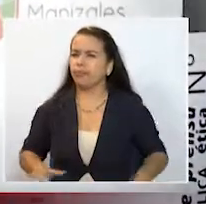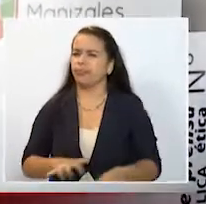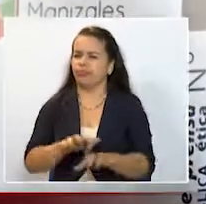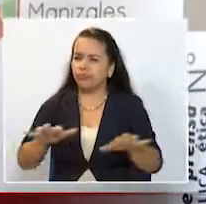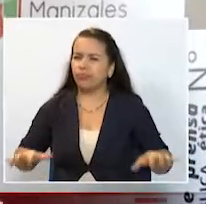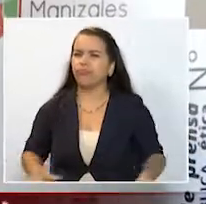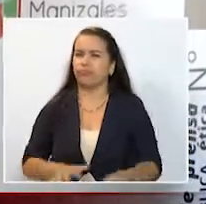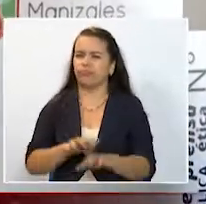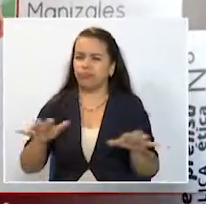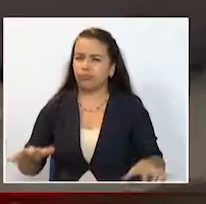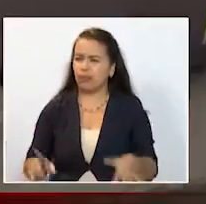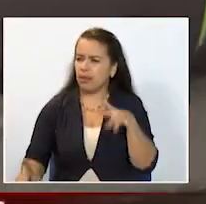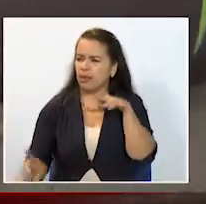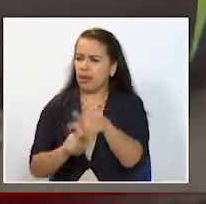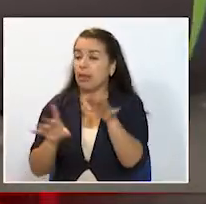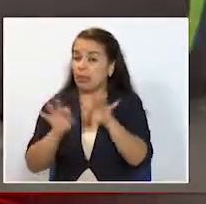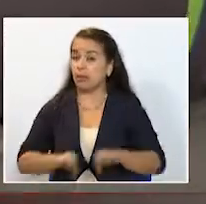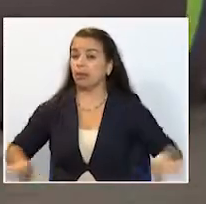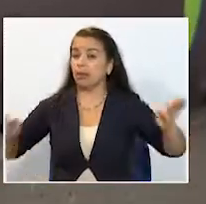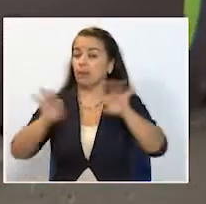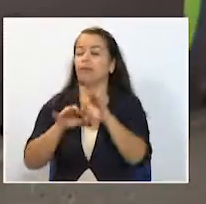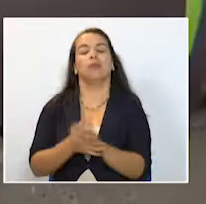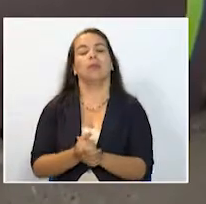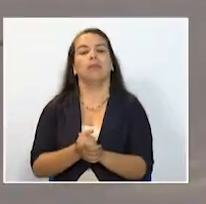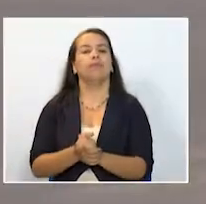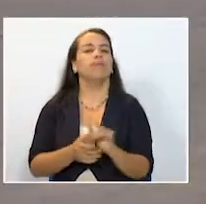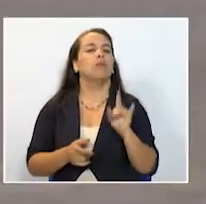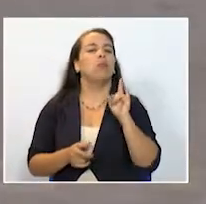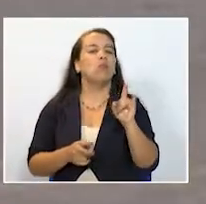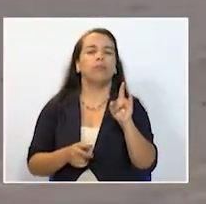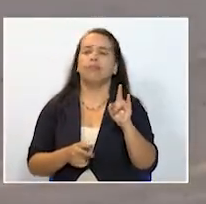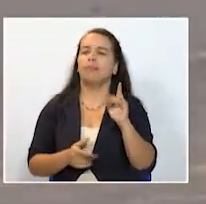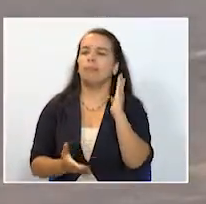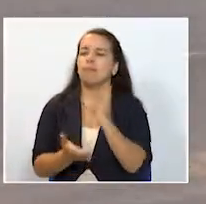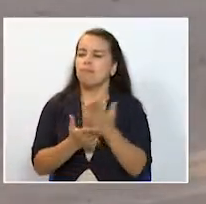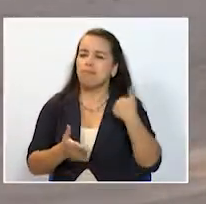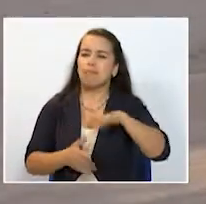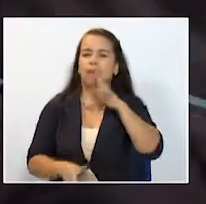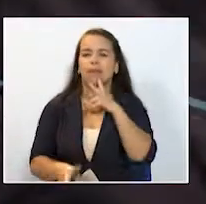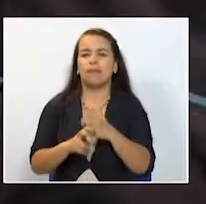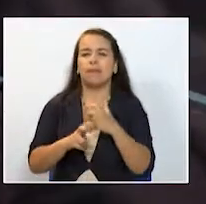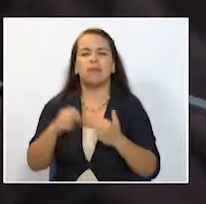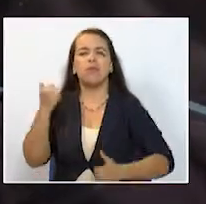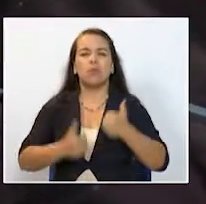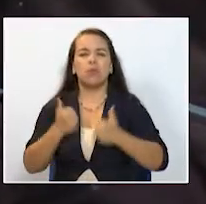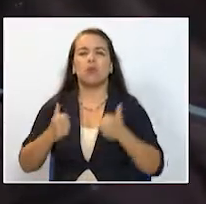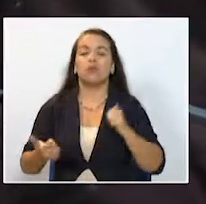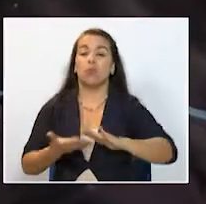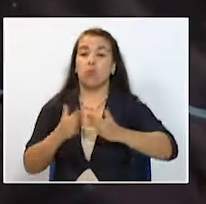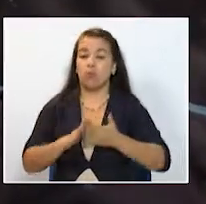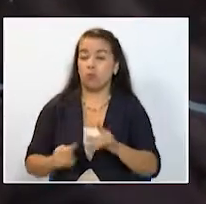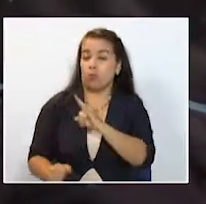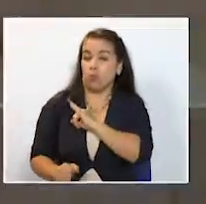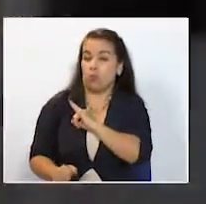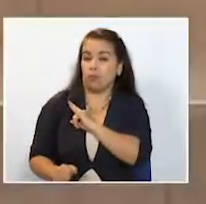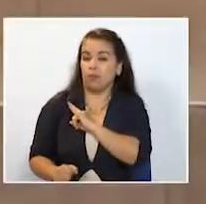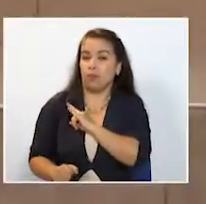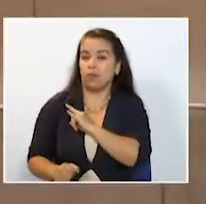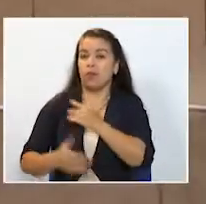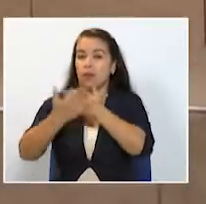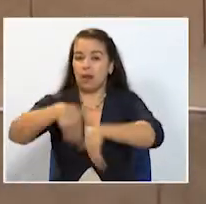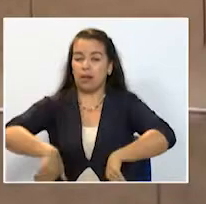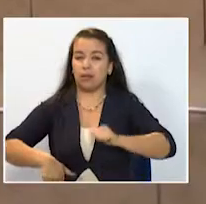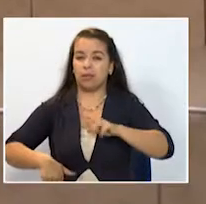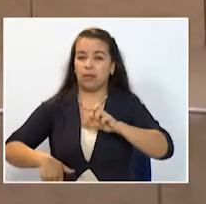intervención importante los puntos más críticos en los que se agrupan los habitantes de calle son la comuna universitaria en la ladera de